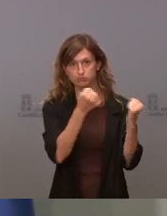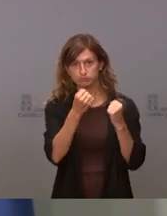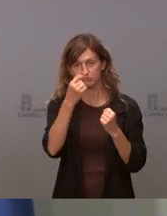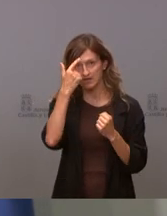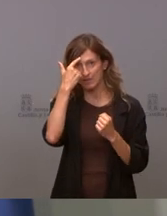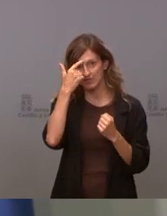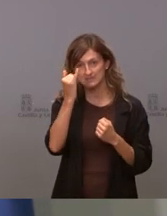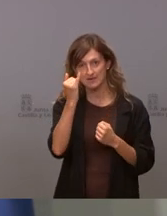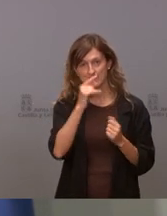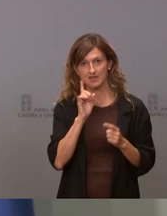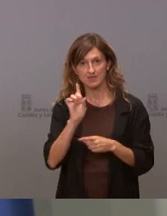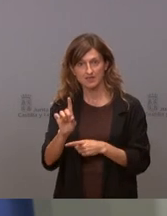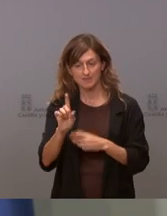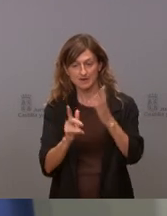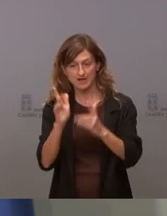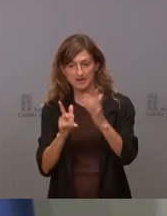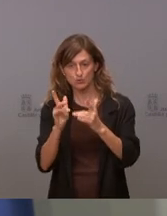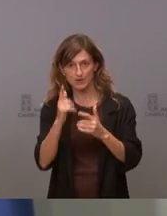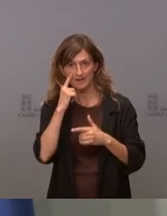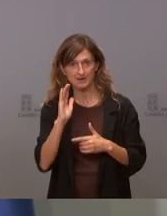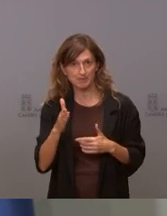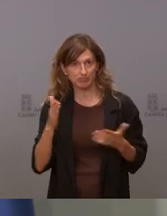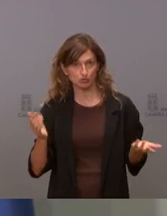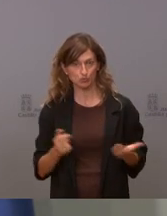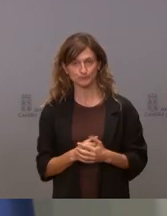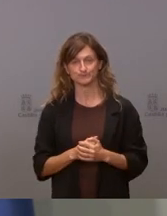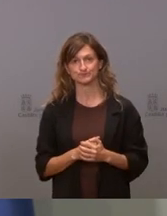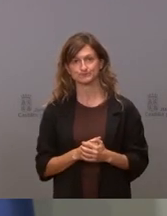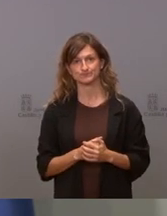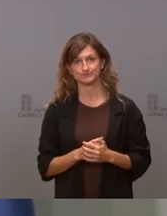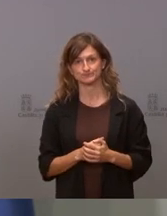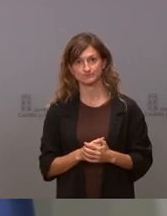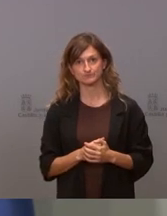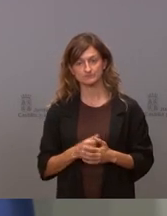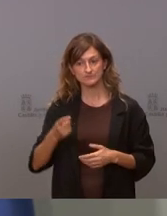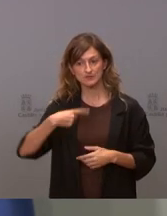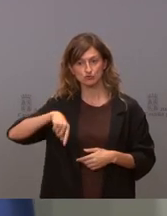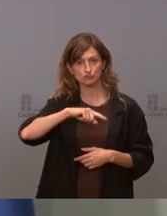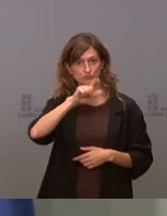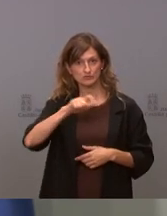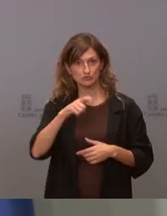esté presente para calcular el impacto al menos esto nosotros somos gente seria